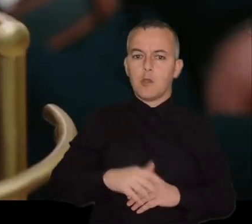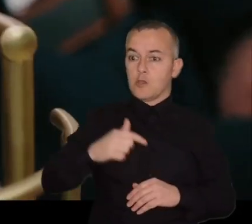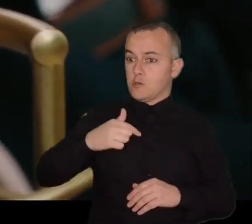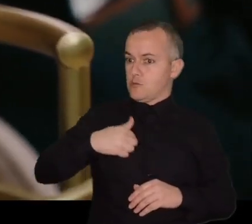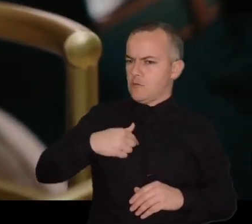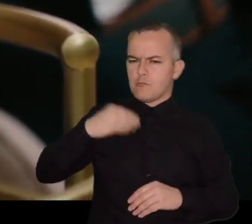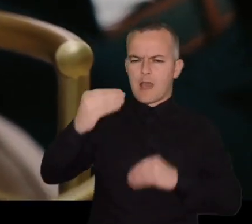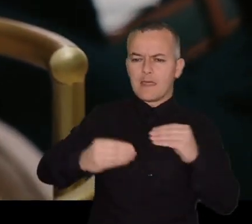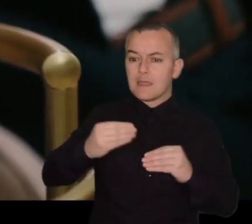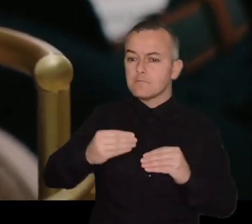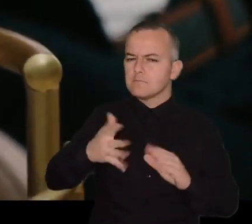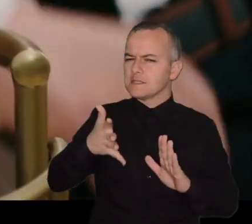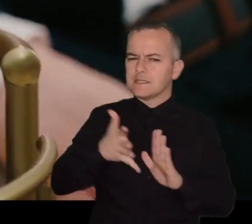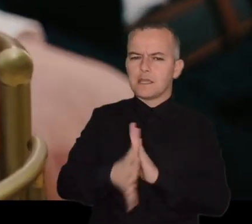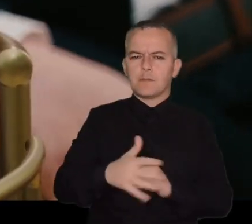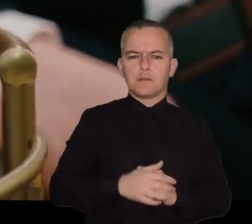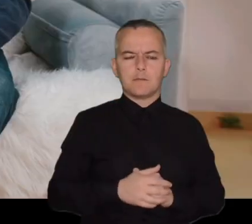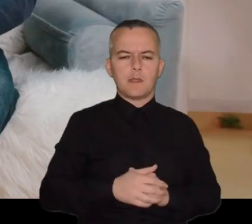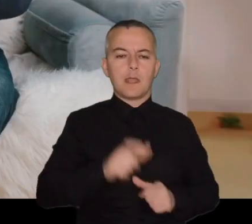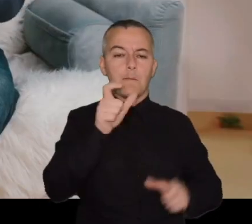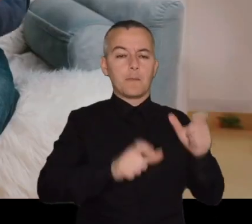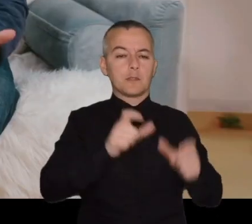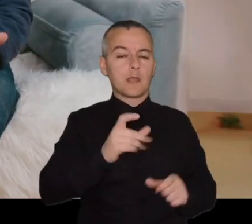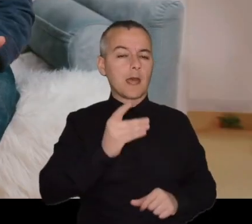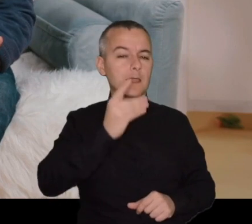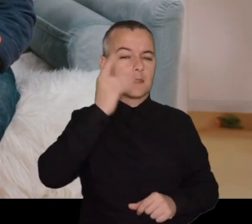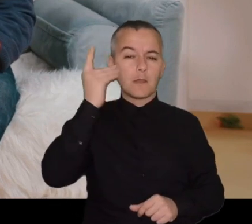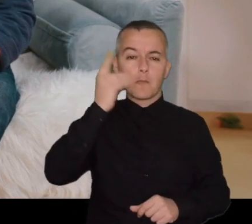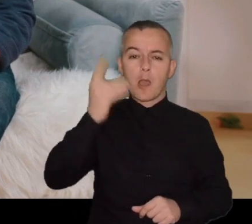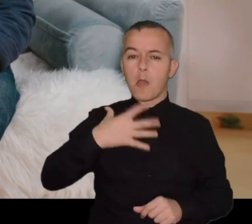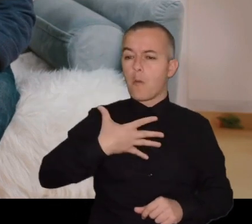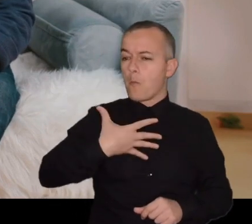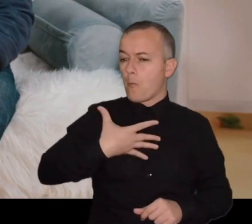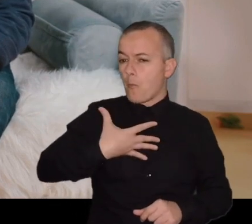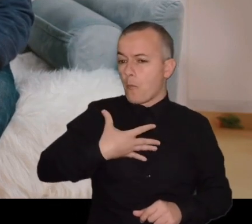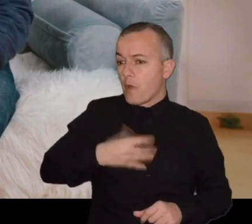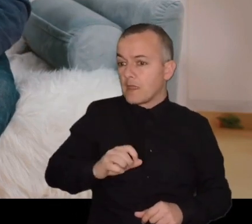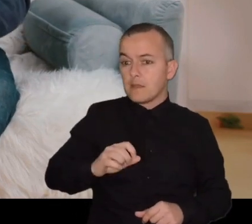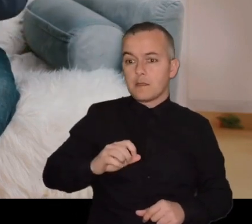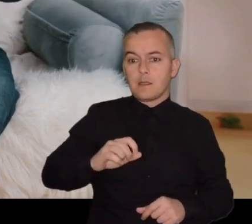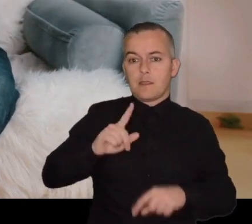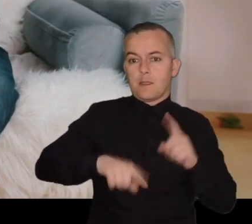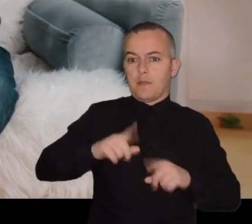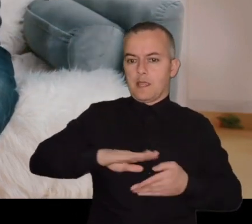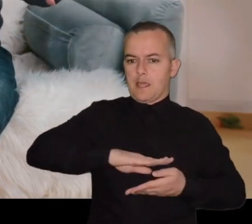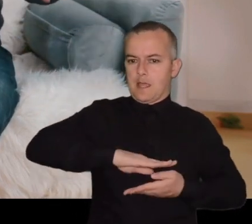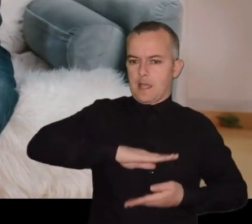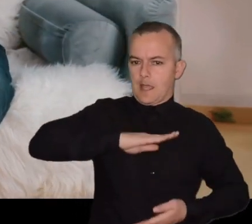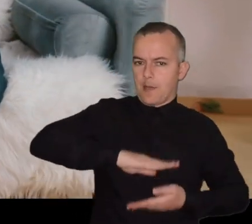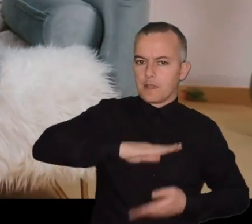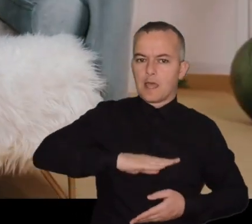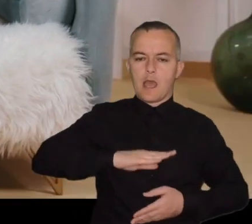nunca dejaré de hacerlo. En el Día Mundial podemos hacer lo que nuestra capacidad,